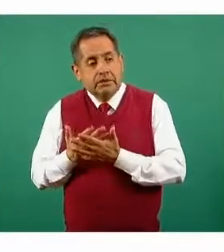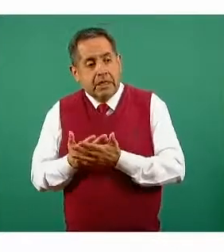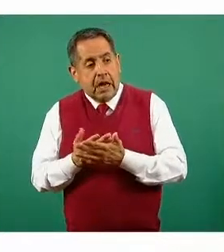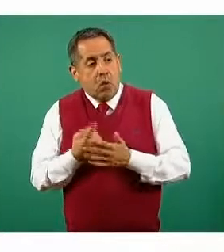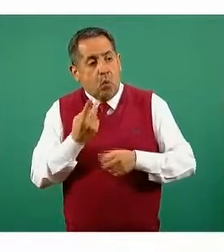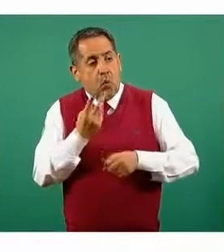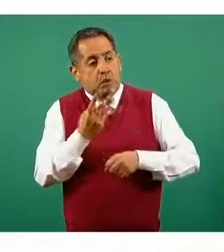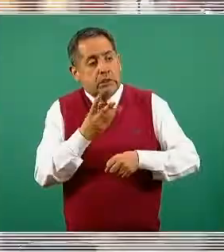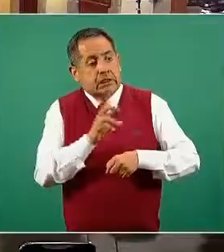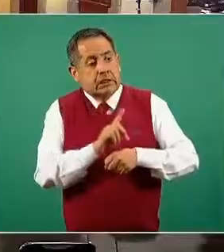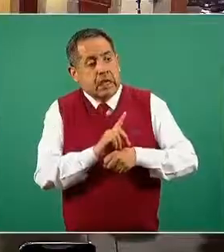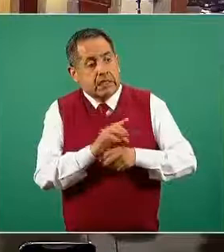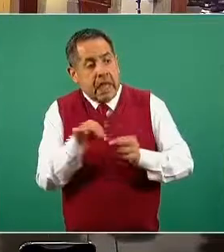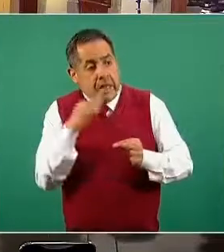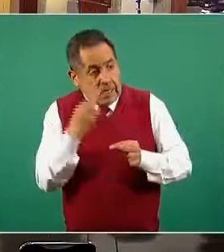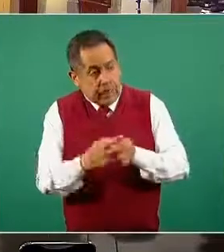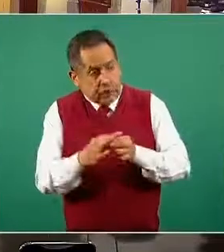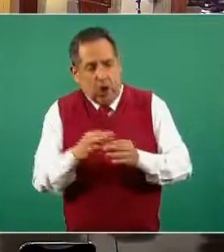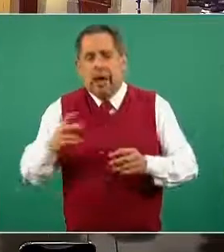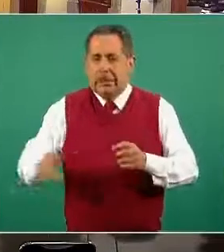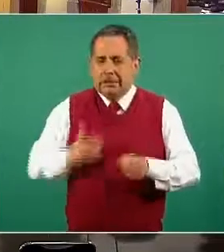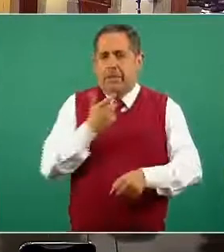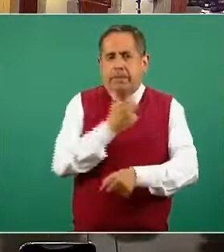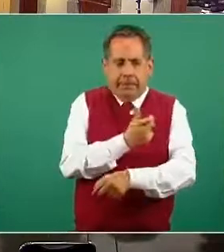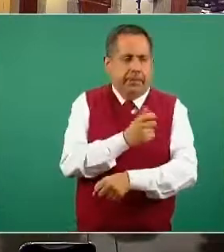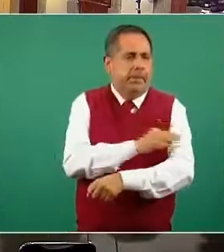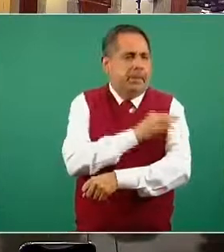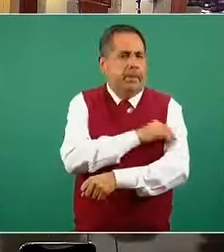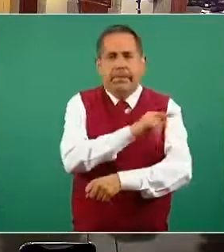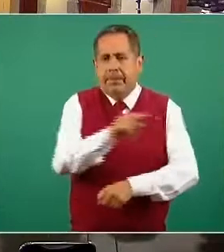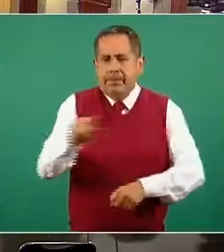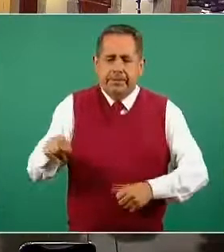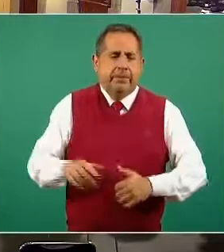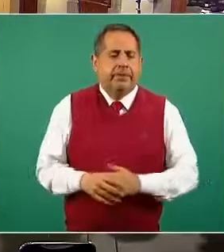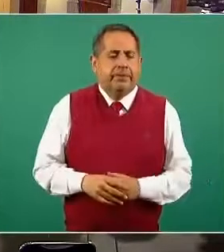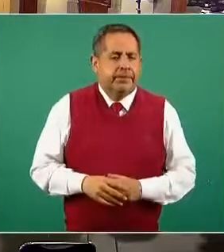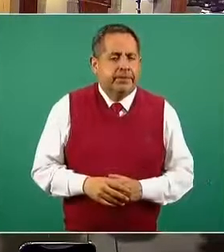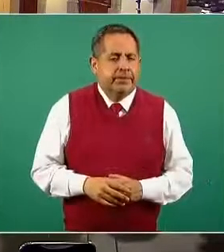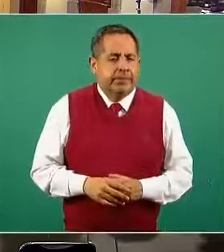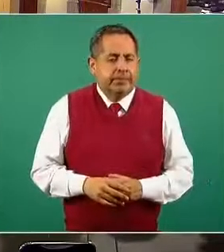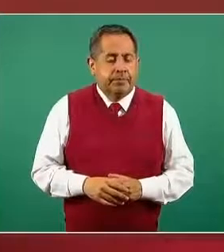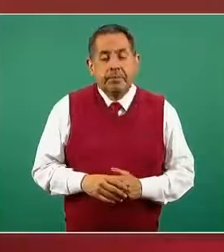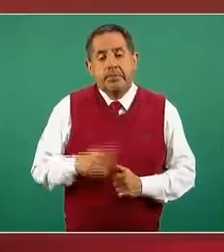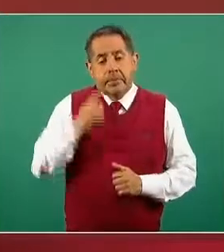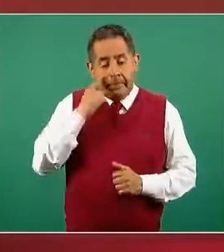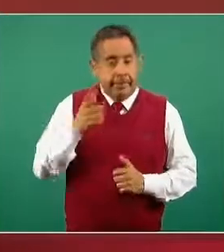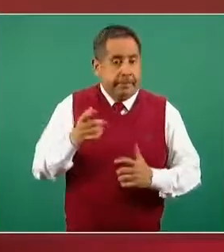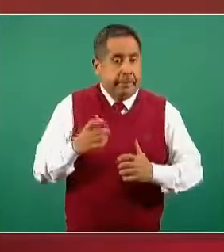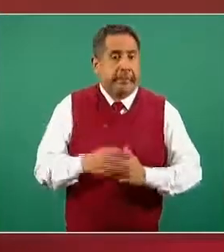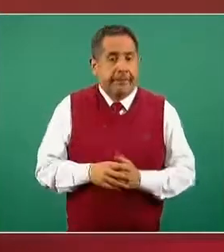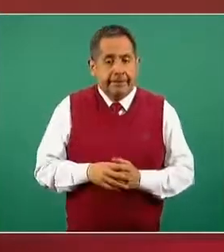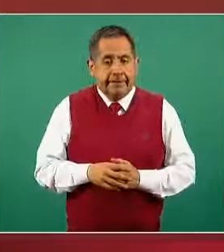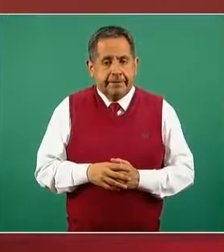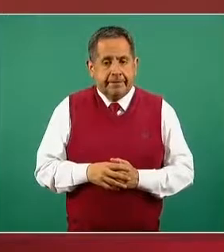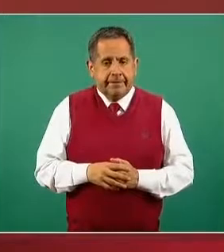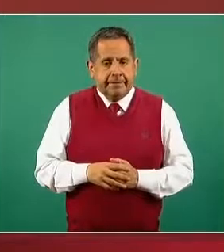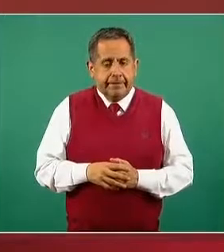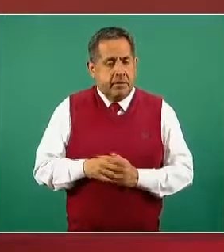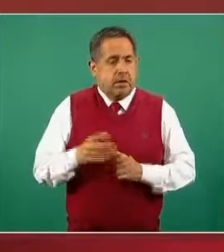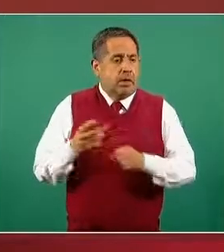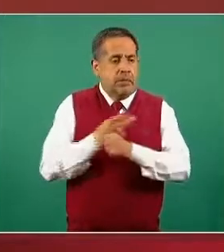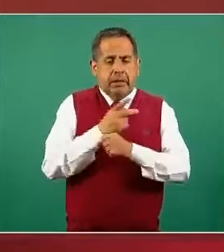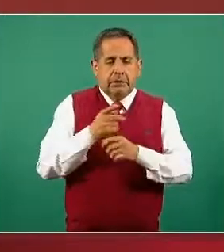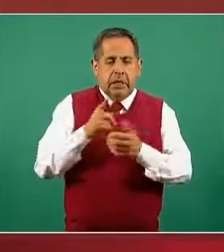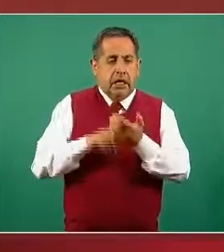para aplicar la segunda dosis. La siguiente, por favor. Respecto a los eventos supuestamente